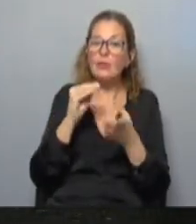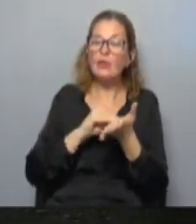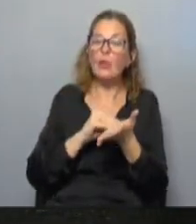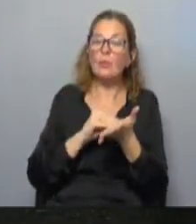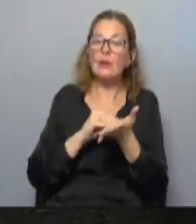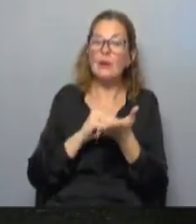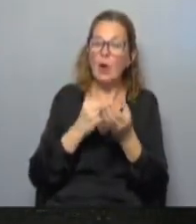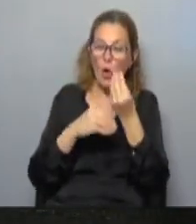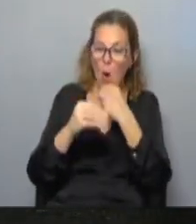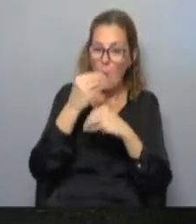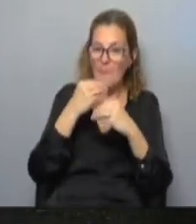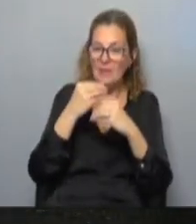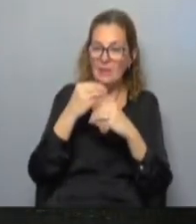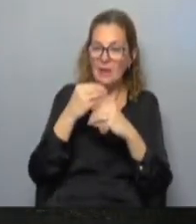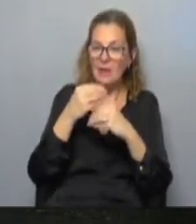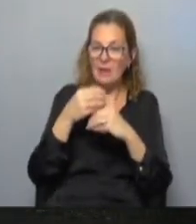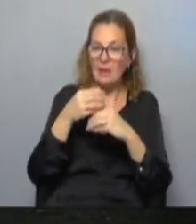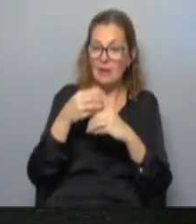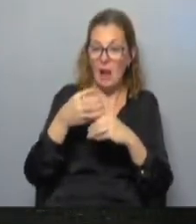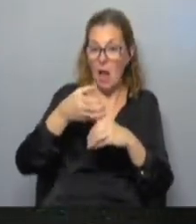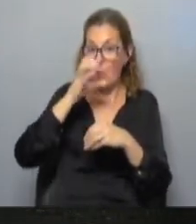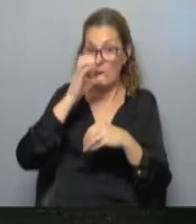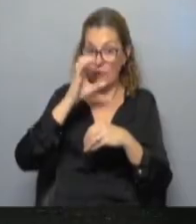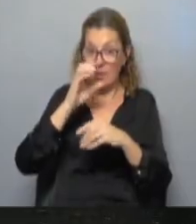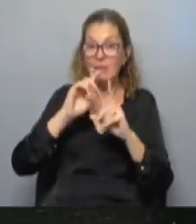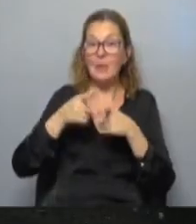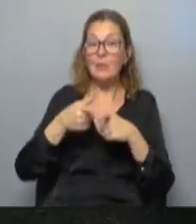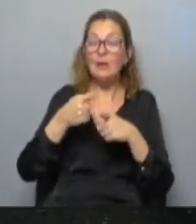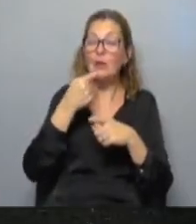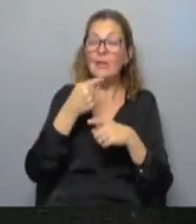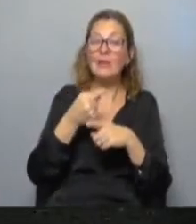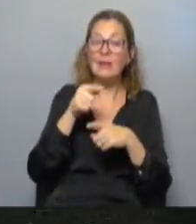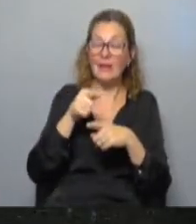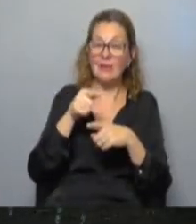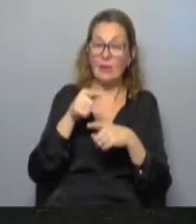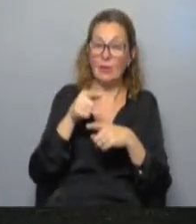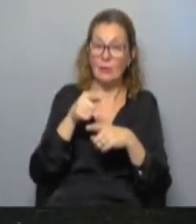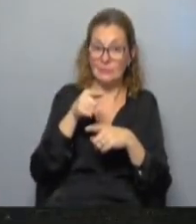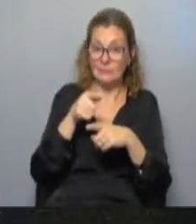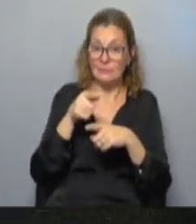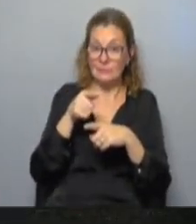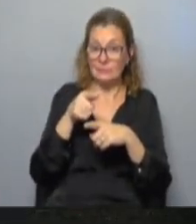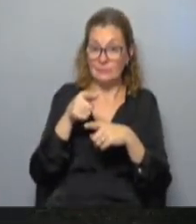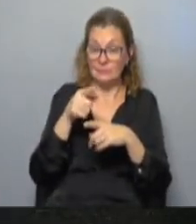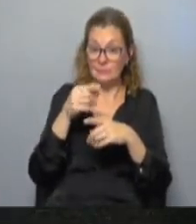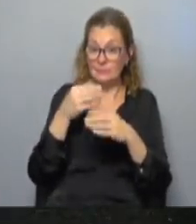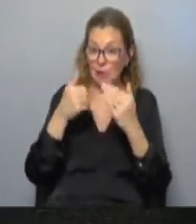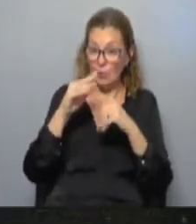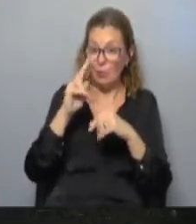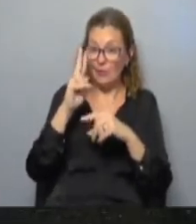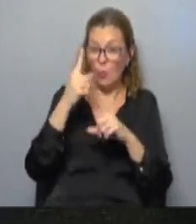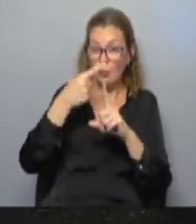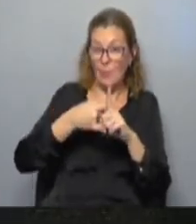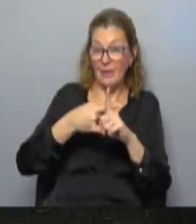los alimentos y las bebidas no alcohólicas y lo que señala es que este rubro en particular registró por segundo mes